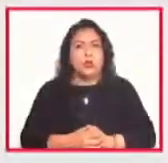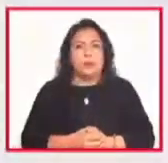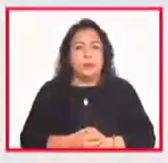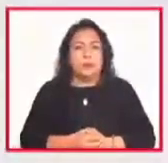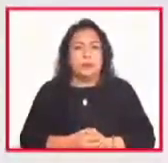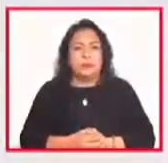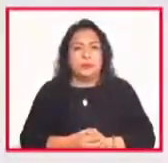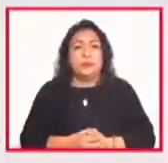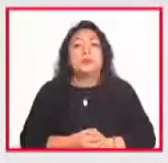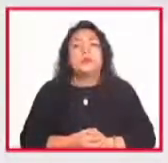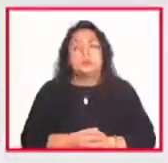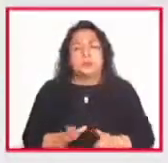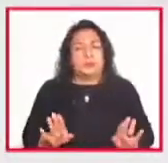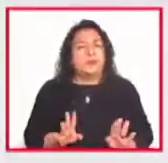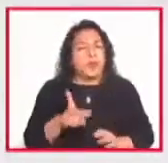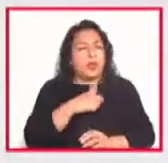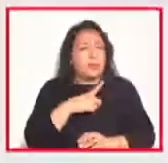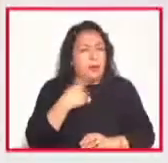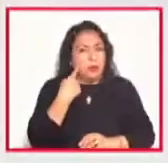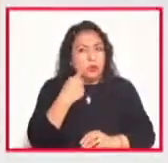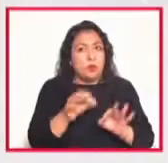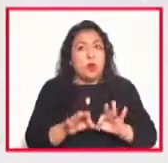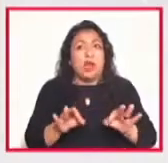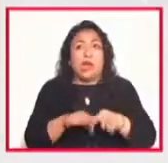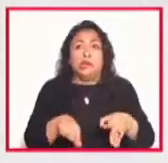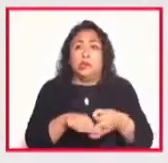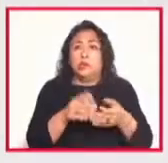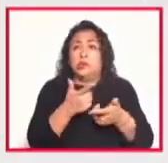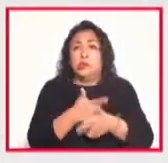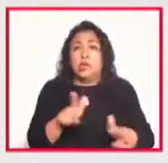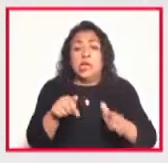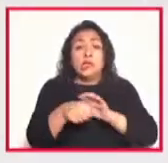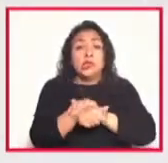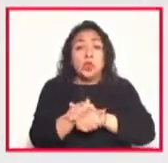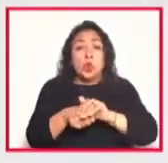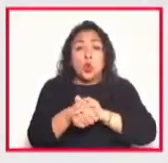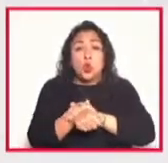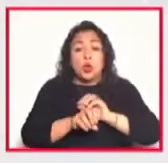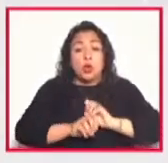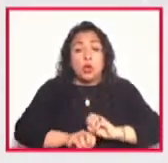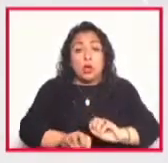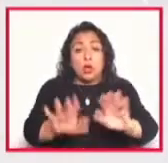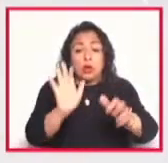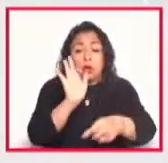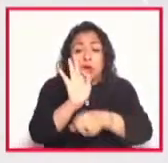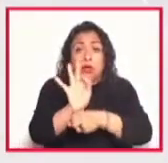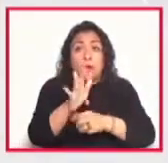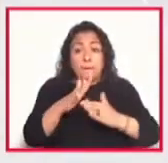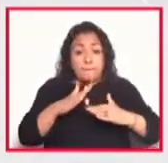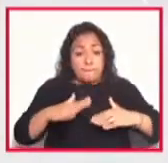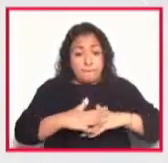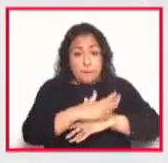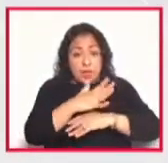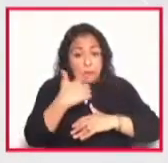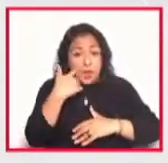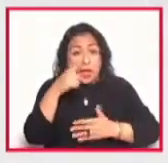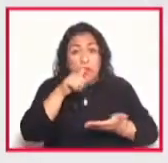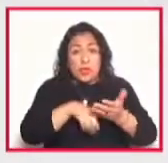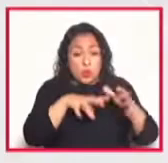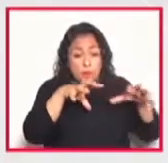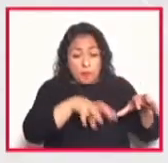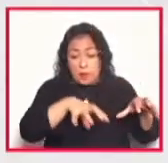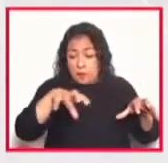un aspecto que no debemos ignorar es la frecuente liberación de tortugas la conservación de las playas ha permitido la anidación de cuatro especies